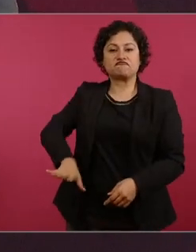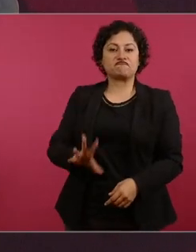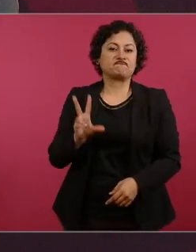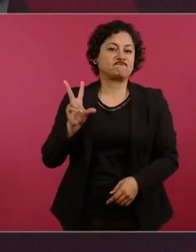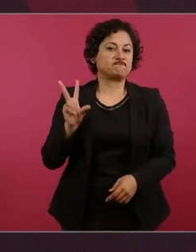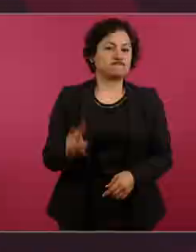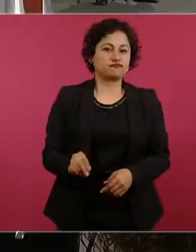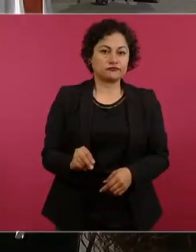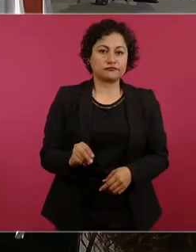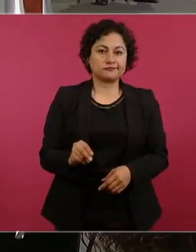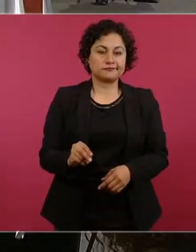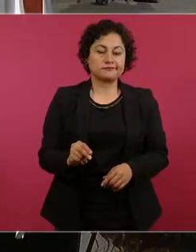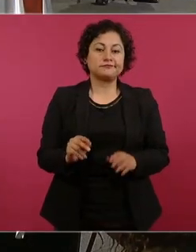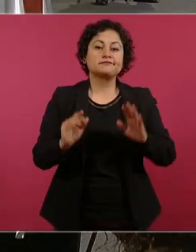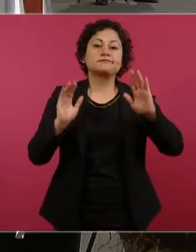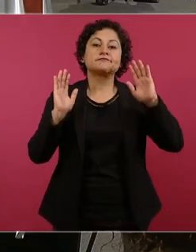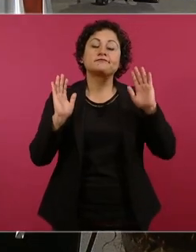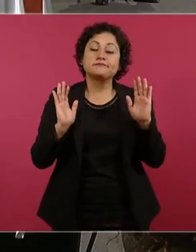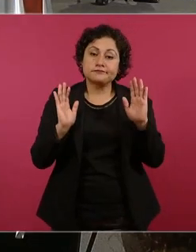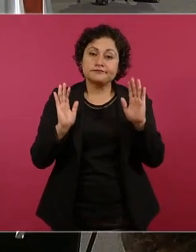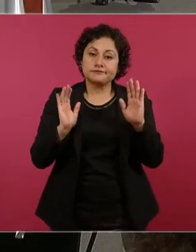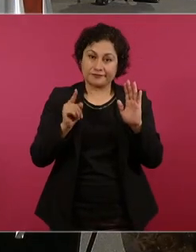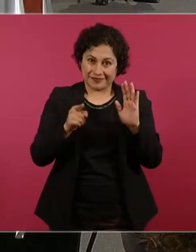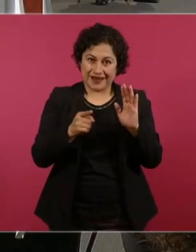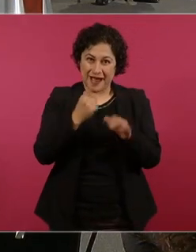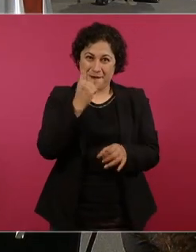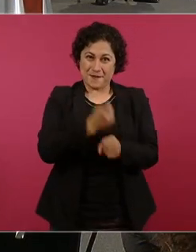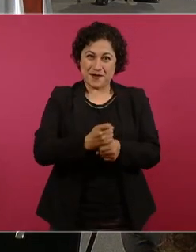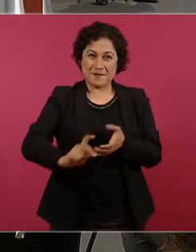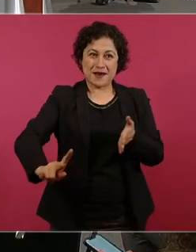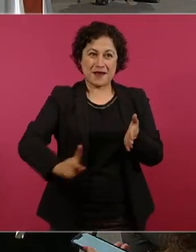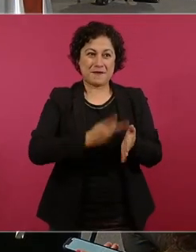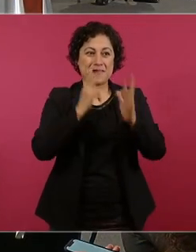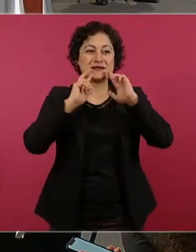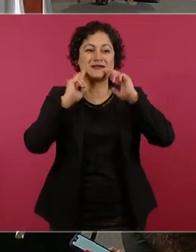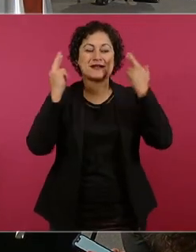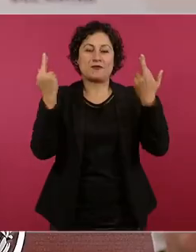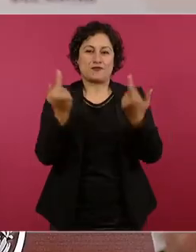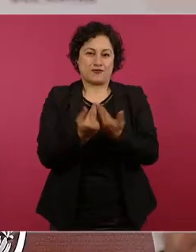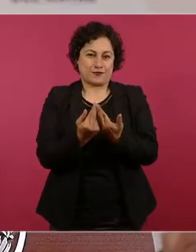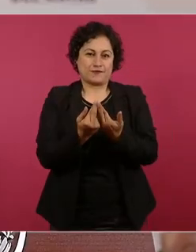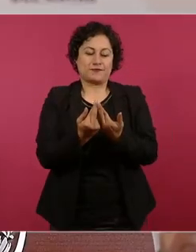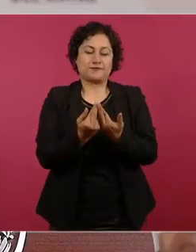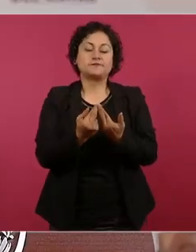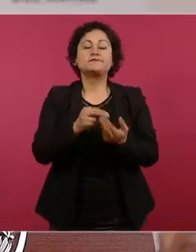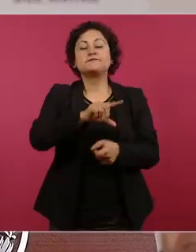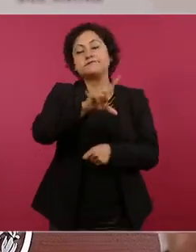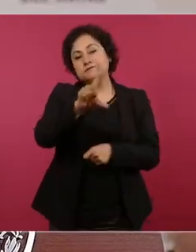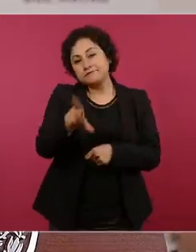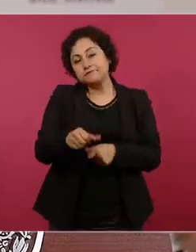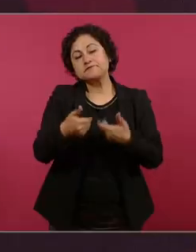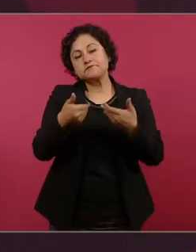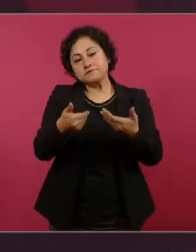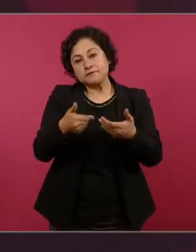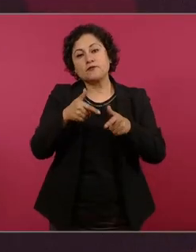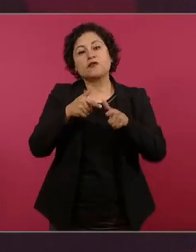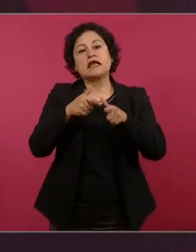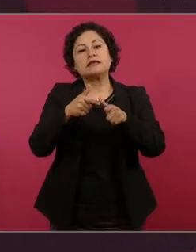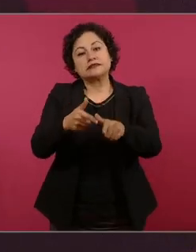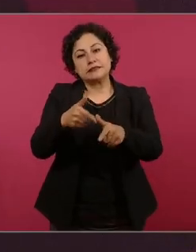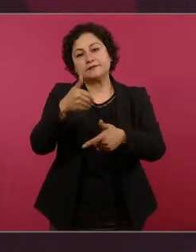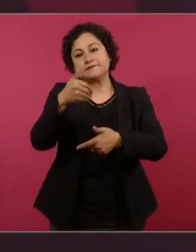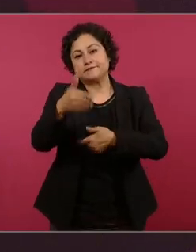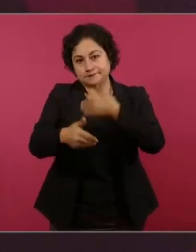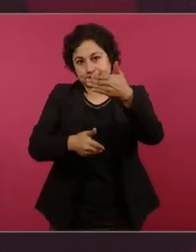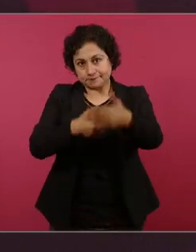eso fue la primera vez continúa el asunto